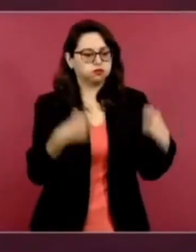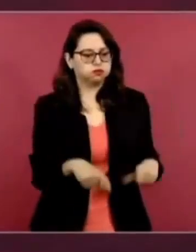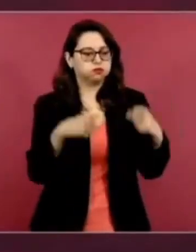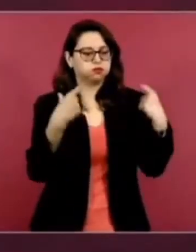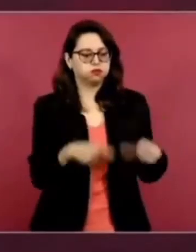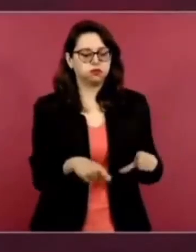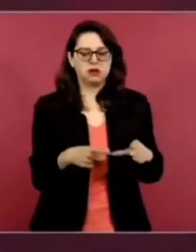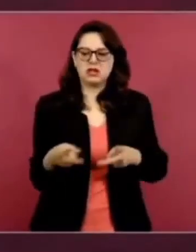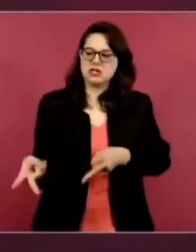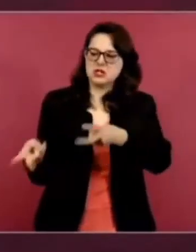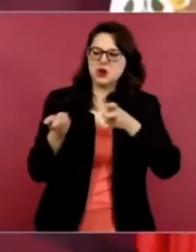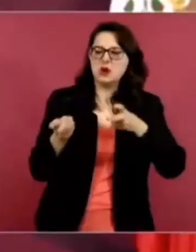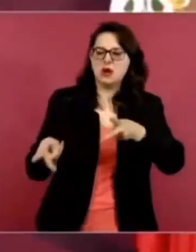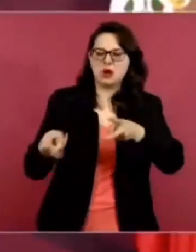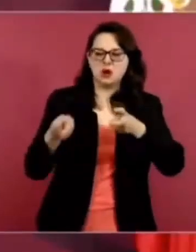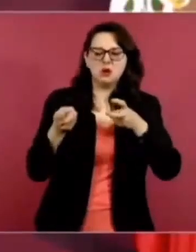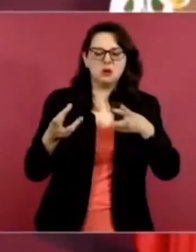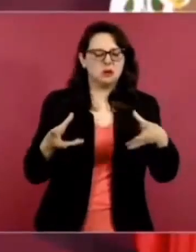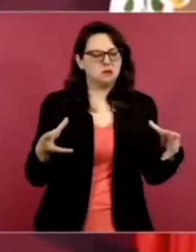se ha dedicado a saquear a México